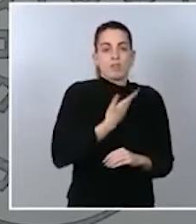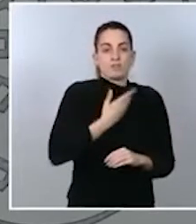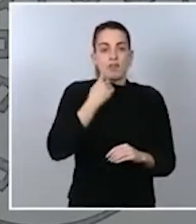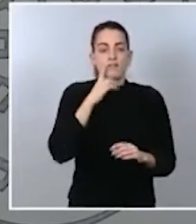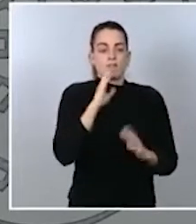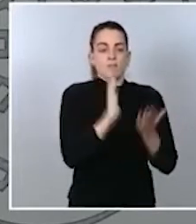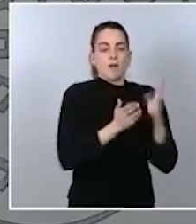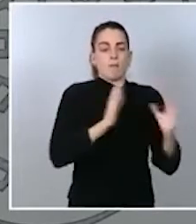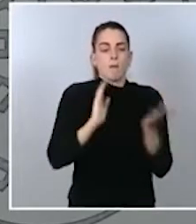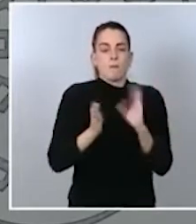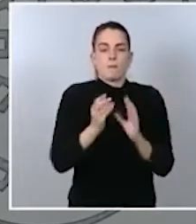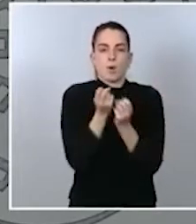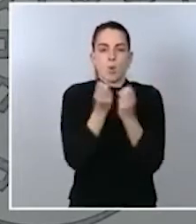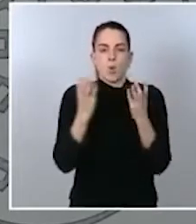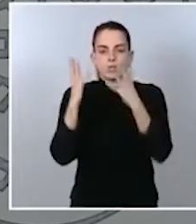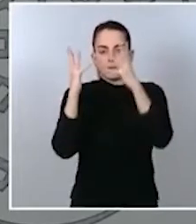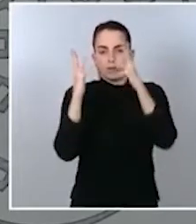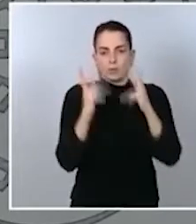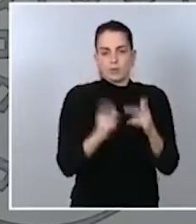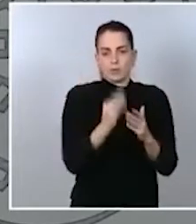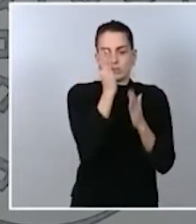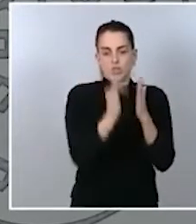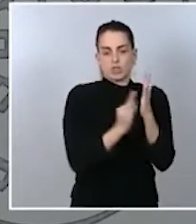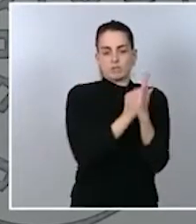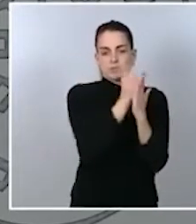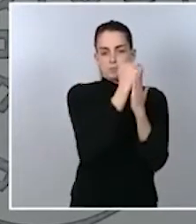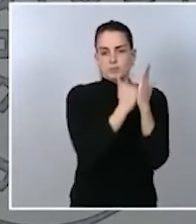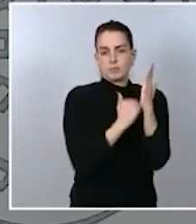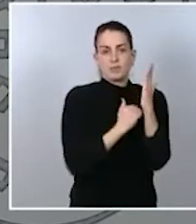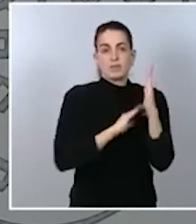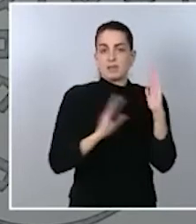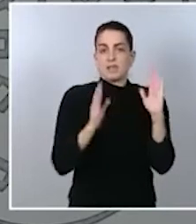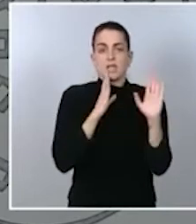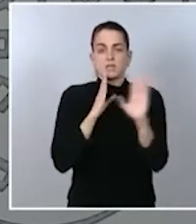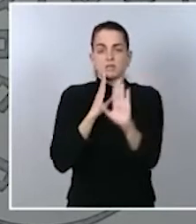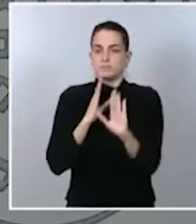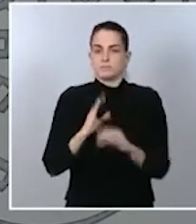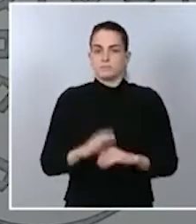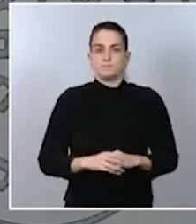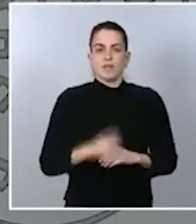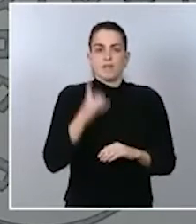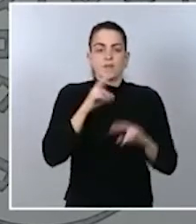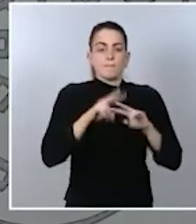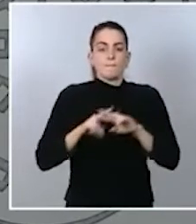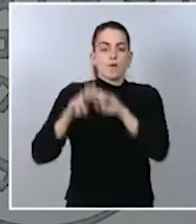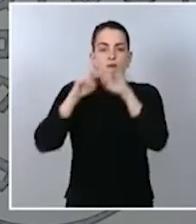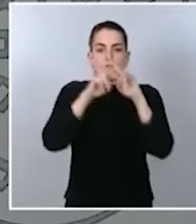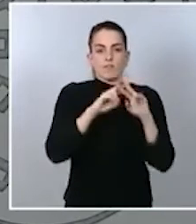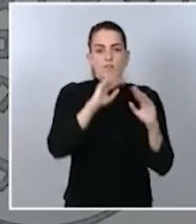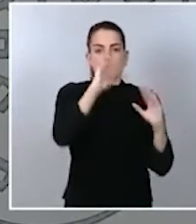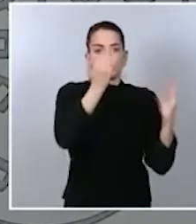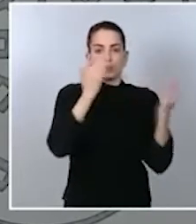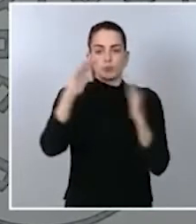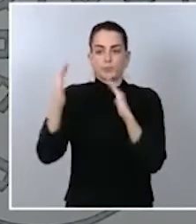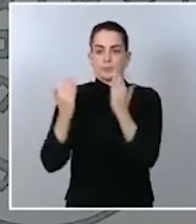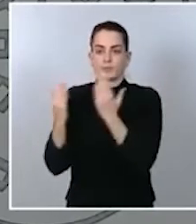producido en los diferentes entornos para poder hacer nuestra propia valoración de cuál es la circunstancia y cuál es la dimensión de estas